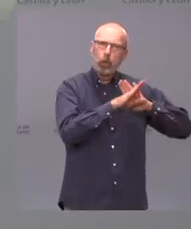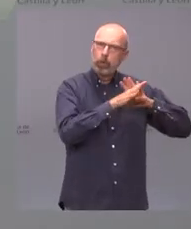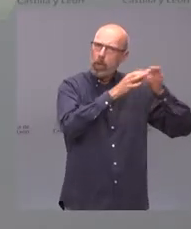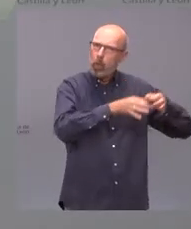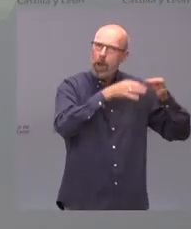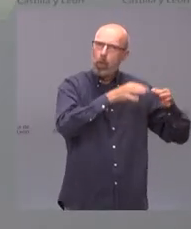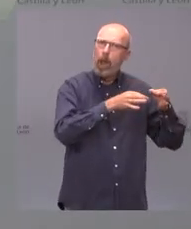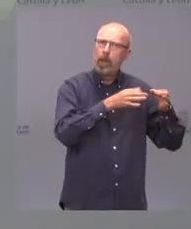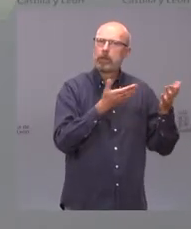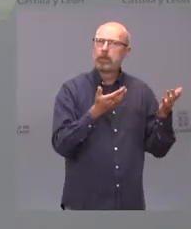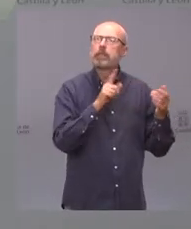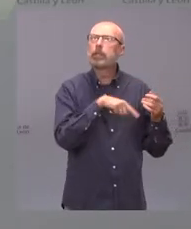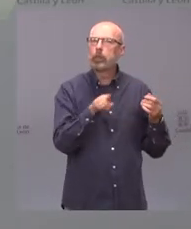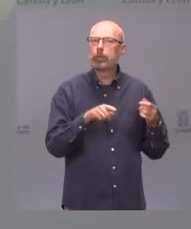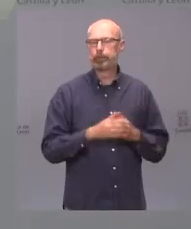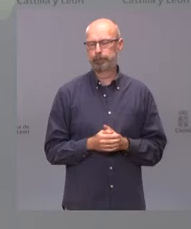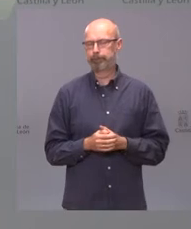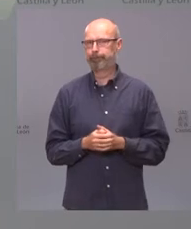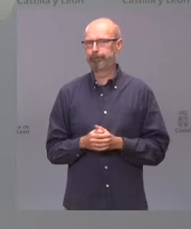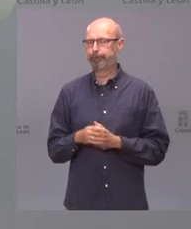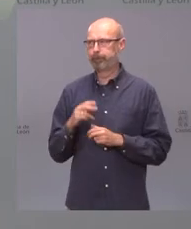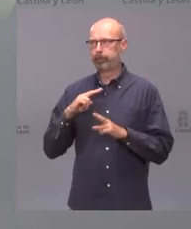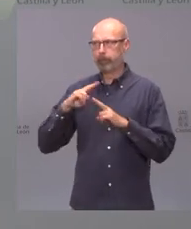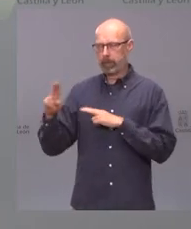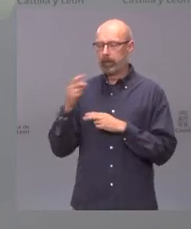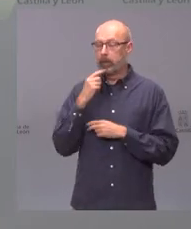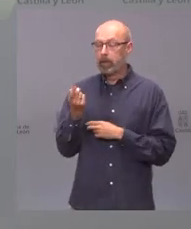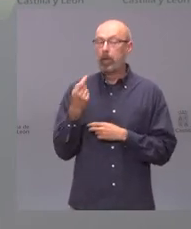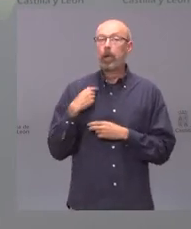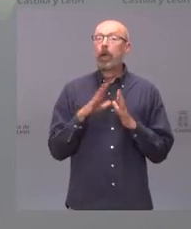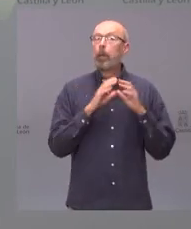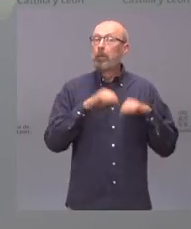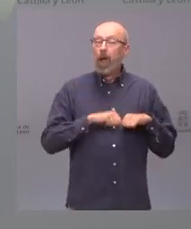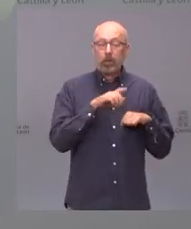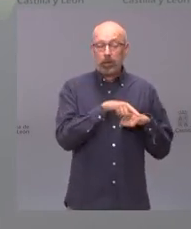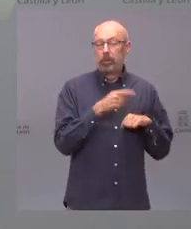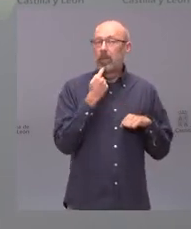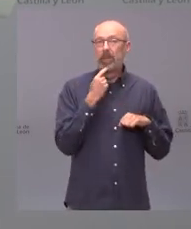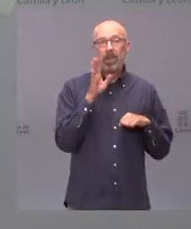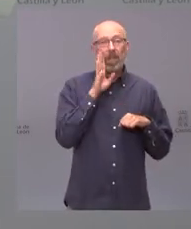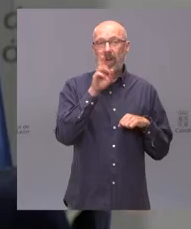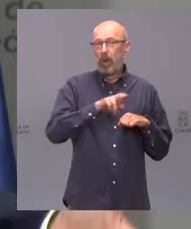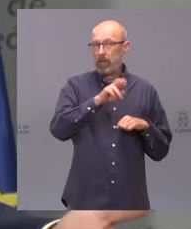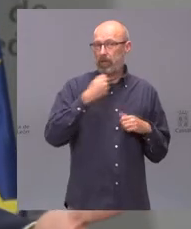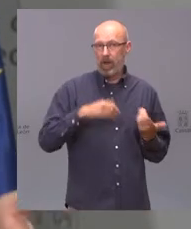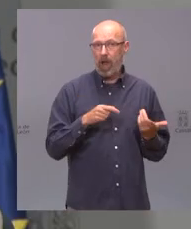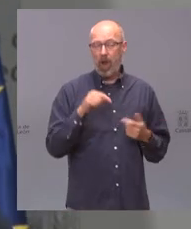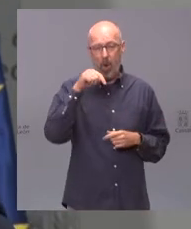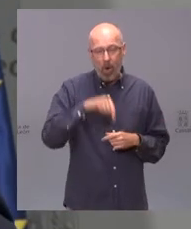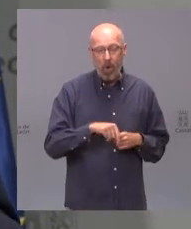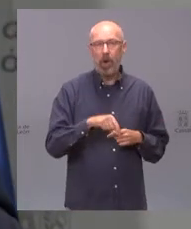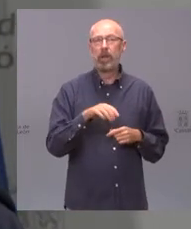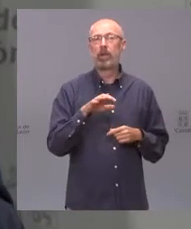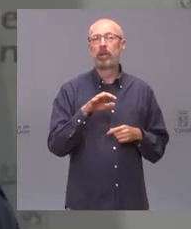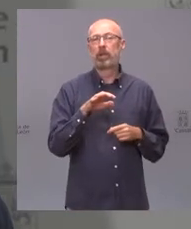Bueno respecto del pacto es que lo hemos dicho por activa y por pasiva es decir no solo hoy sino